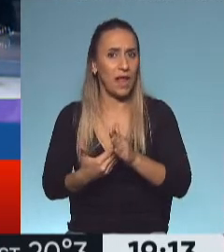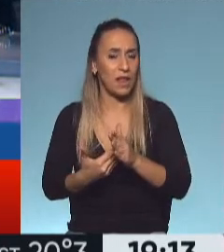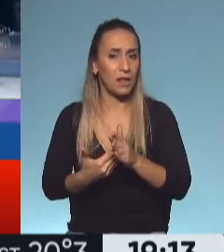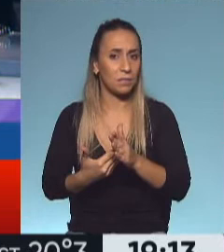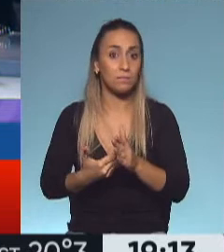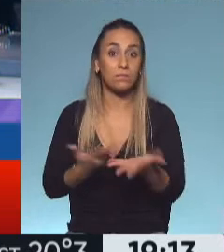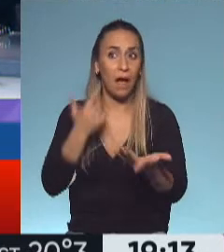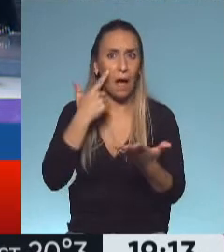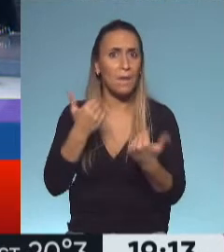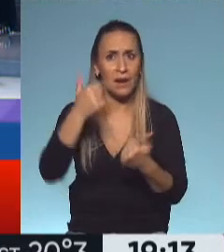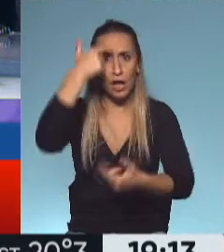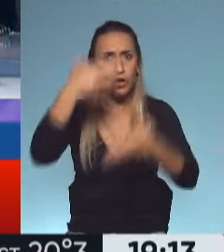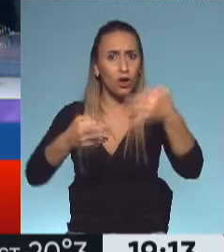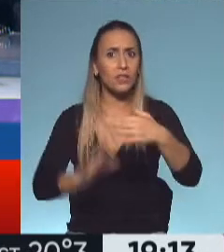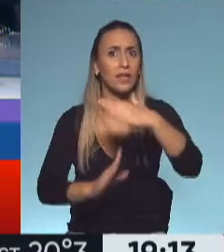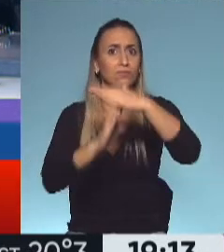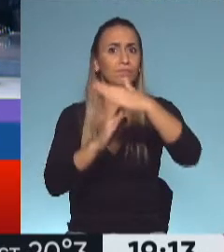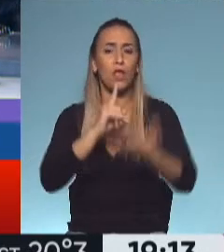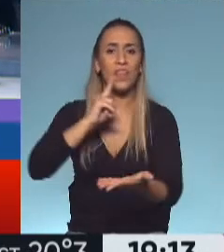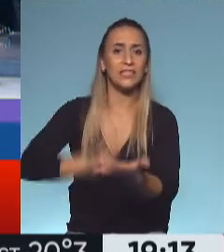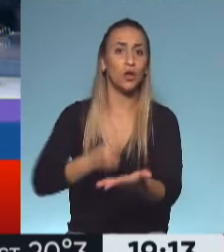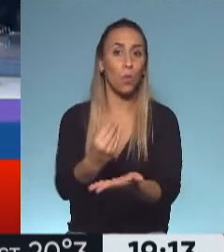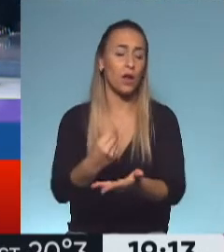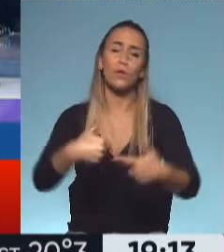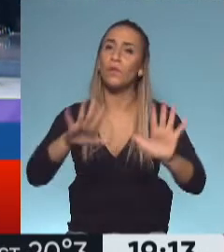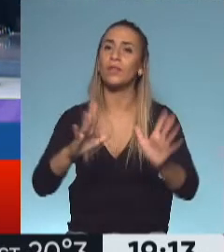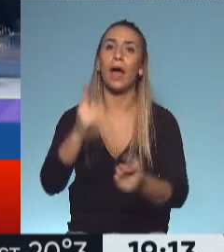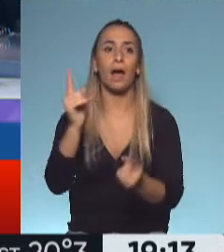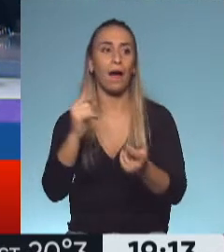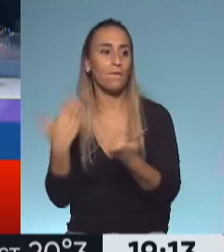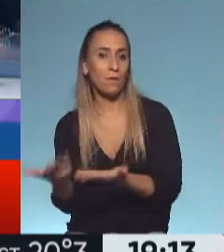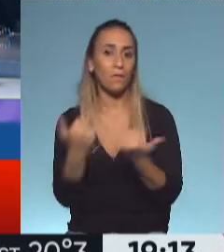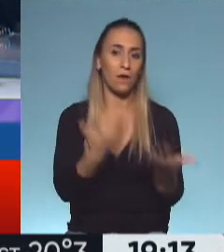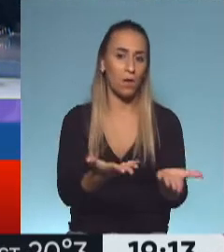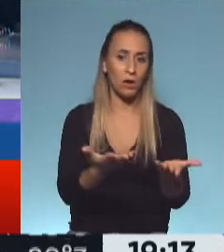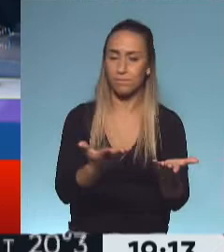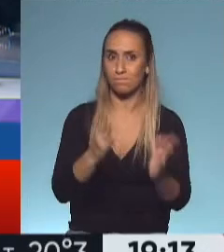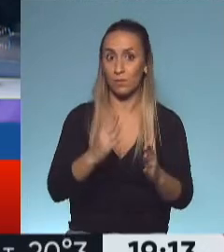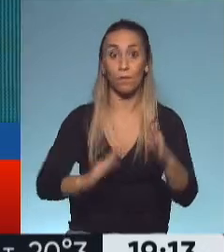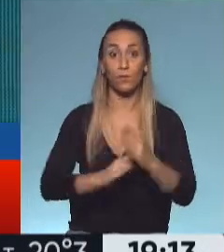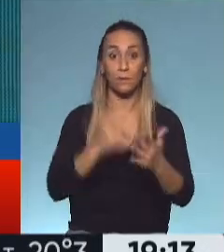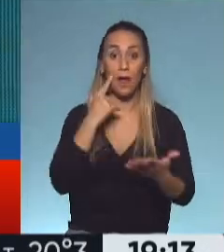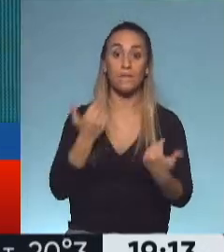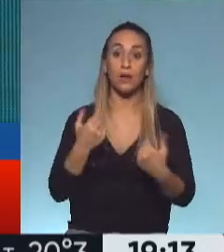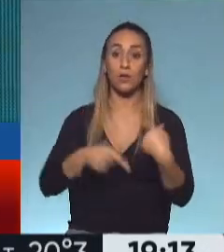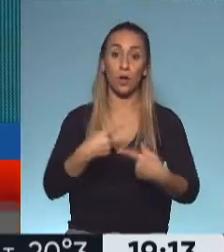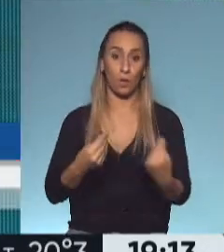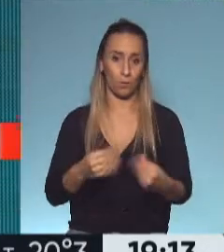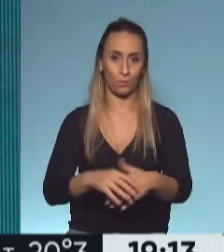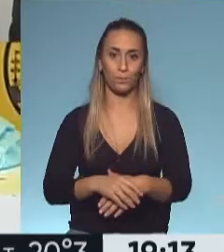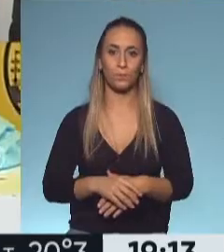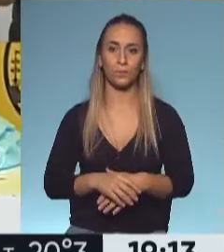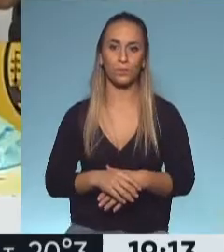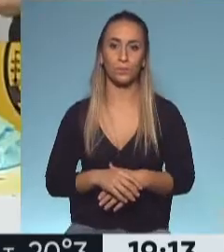decisión va a tomar la Corte. Sea cual sea la decisión de la Corte, va a ser definitiva para esta situación. Vamos por pases. El jefe de gobierno de la Ciudad de Buenos Aires así hablaba.